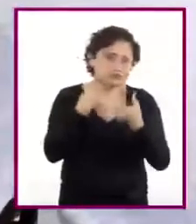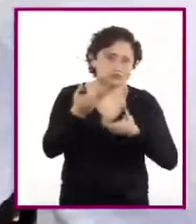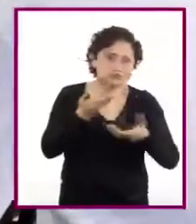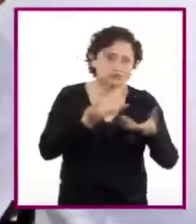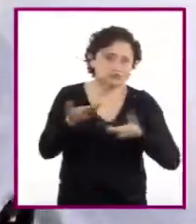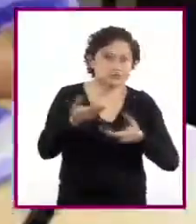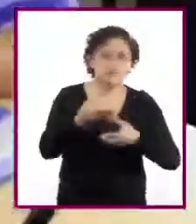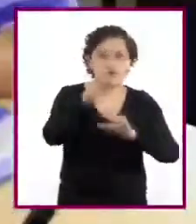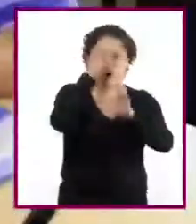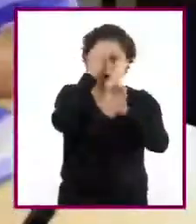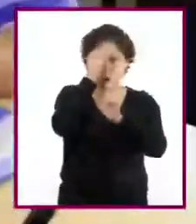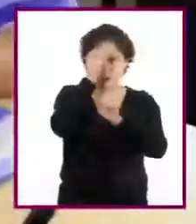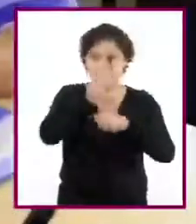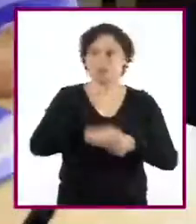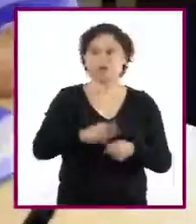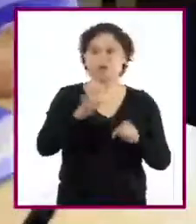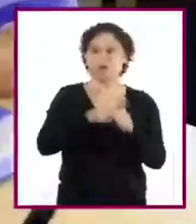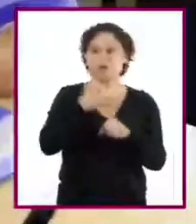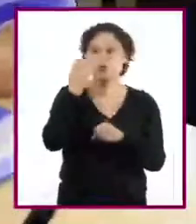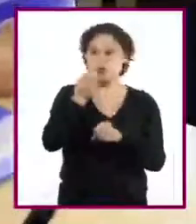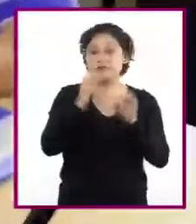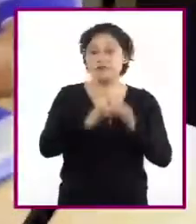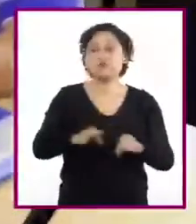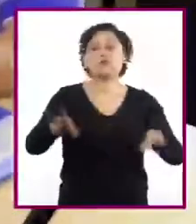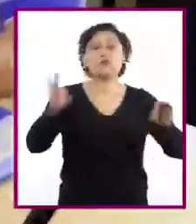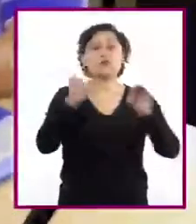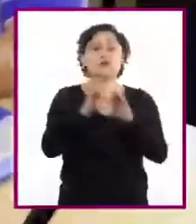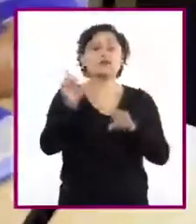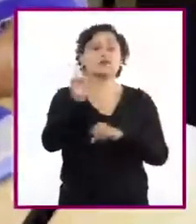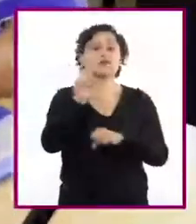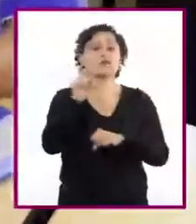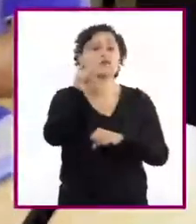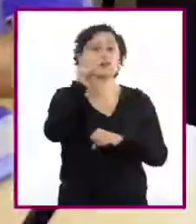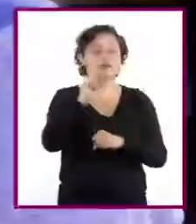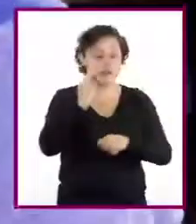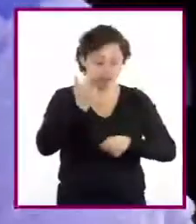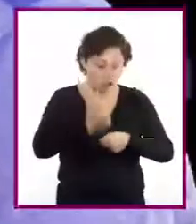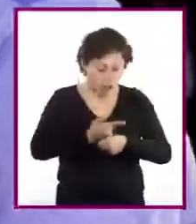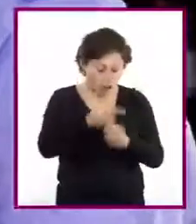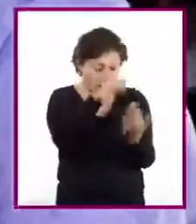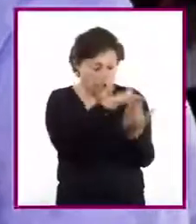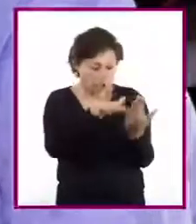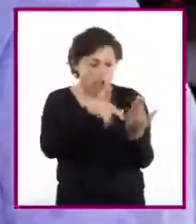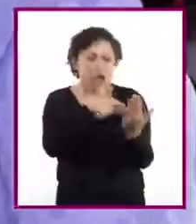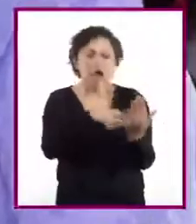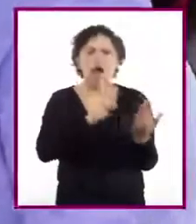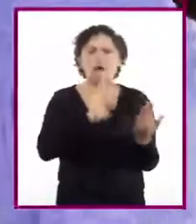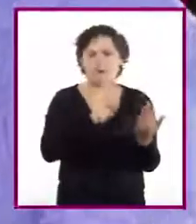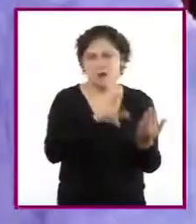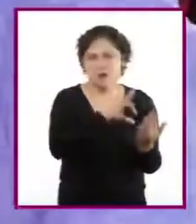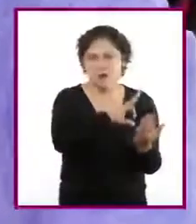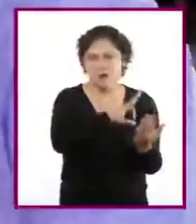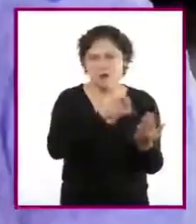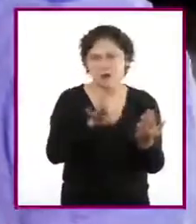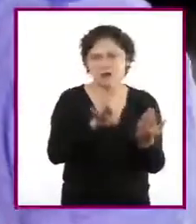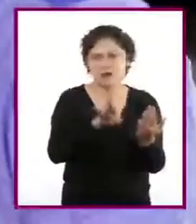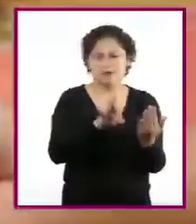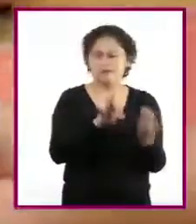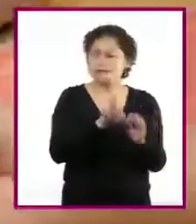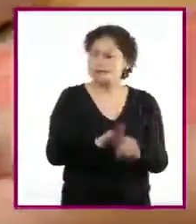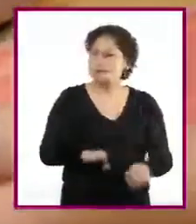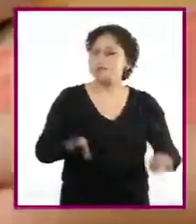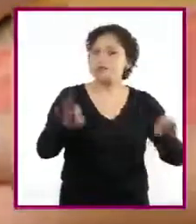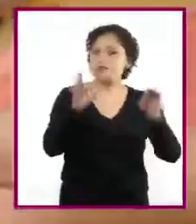consenso. Por eso, en el momento en que descubrimos algo que debe o puede mejorarse dentro del texto de un compañero. Es